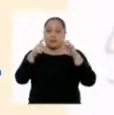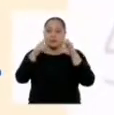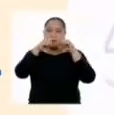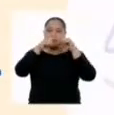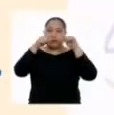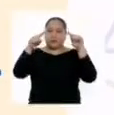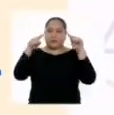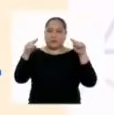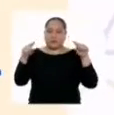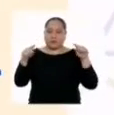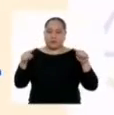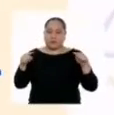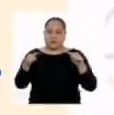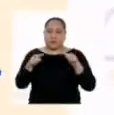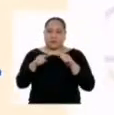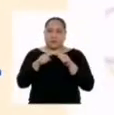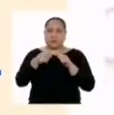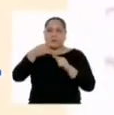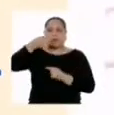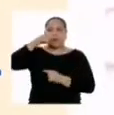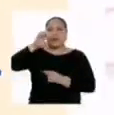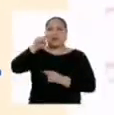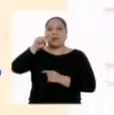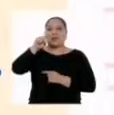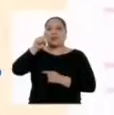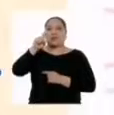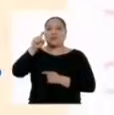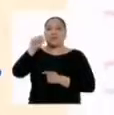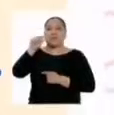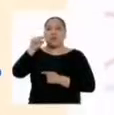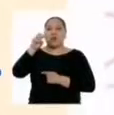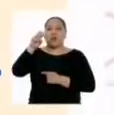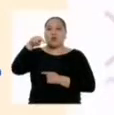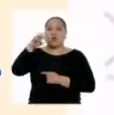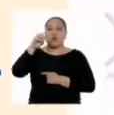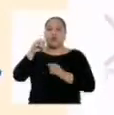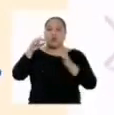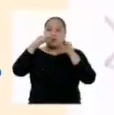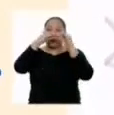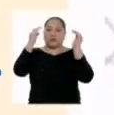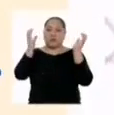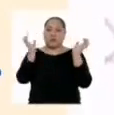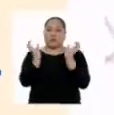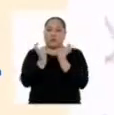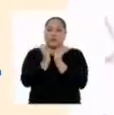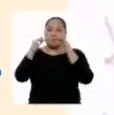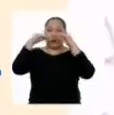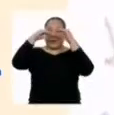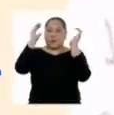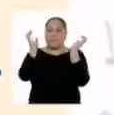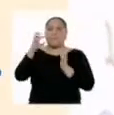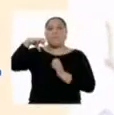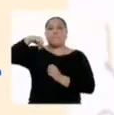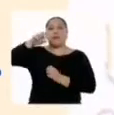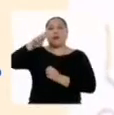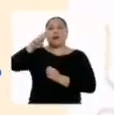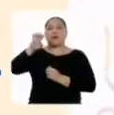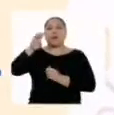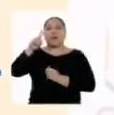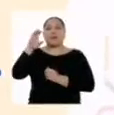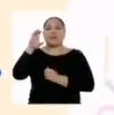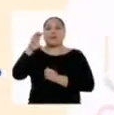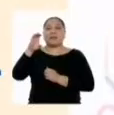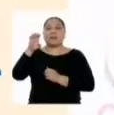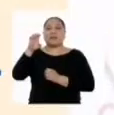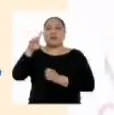o poliédrica, como un hexágono. Además, tienen doble membrana. La exterior es la pared celular. Está